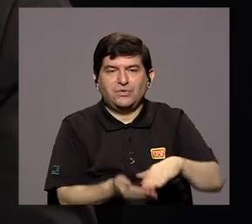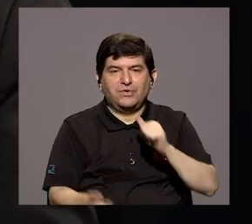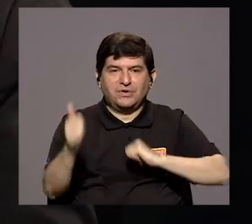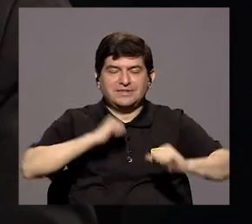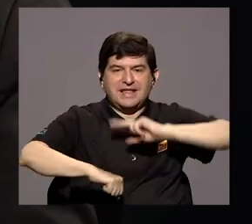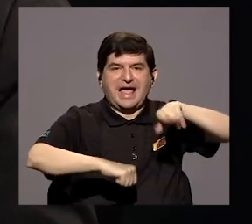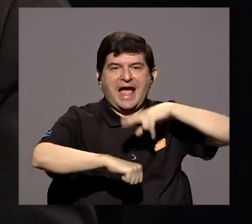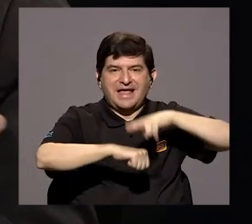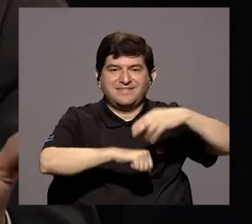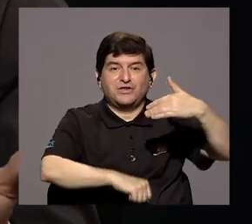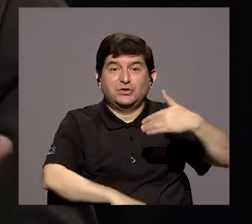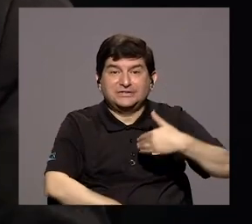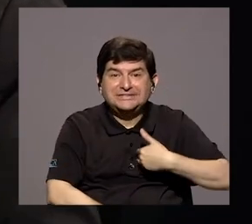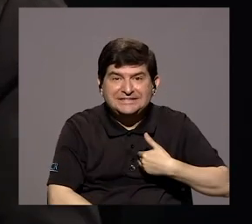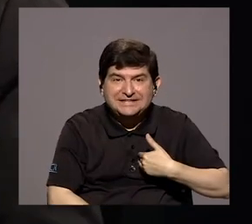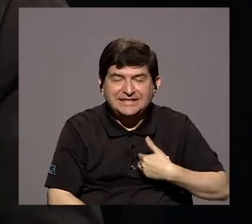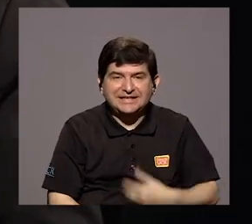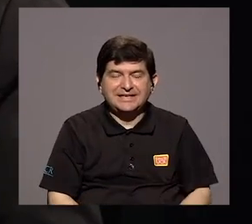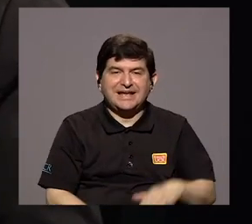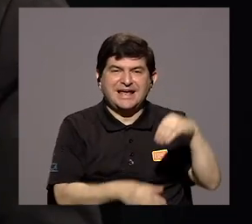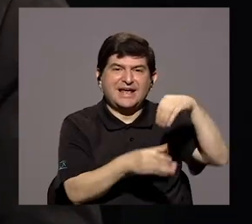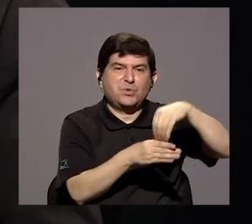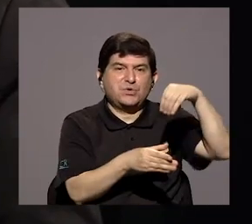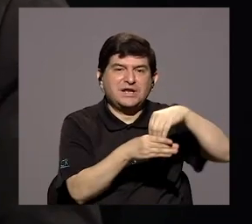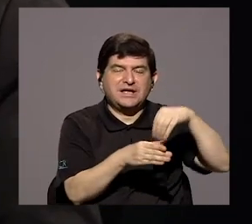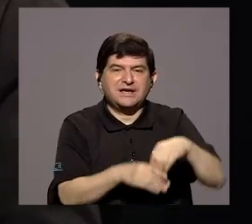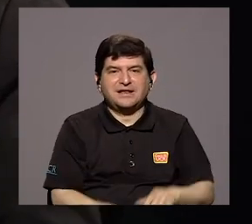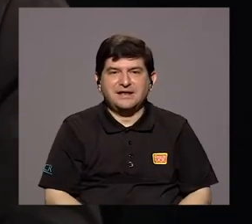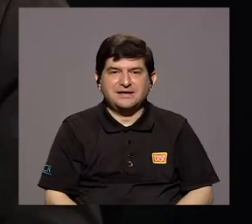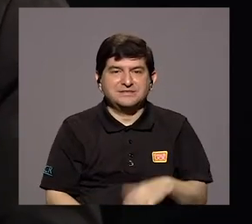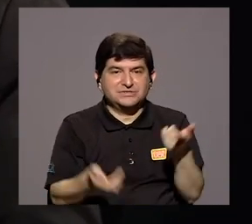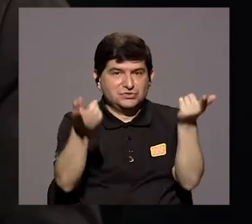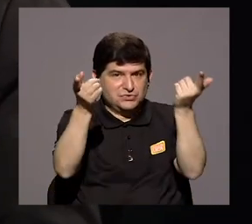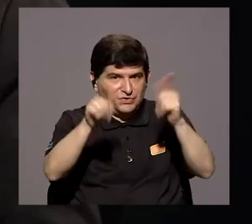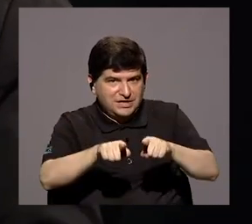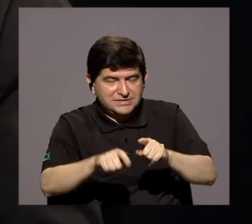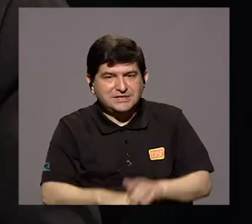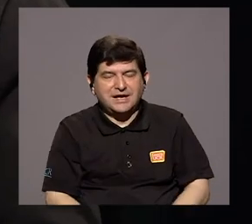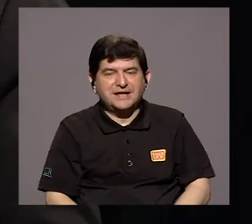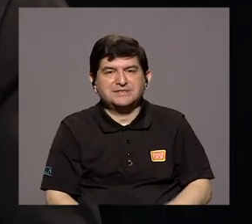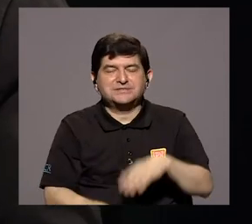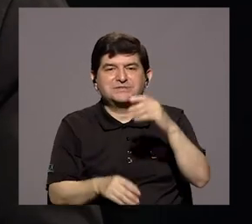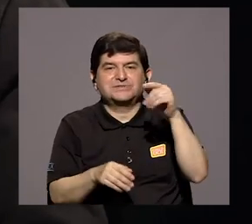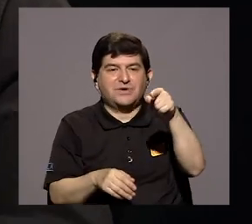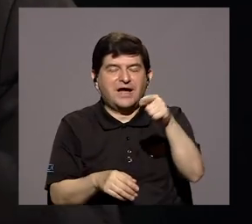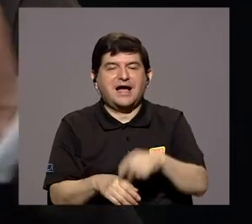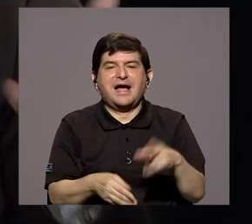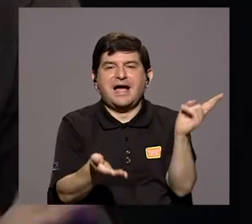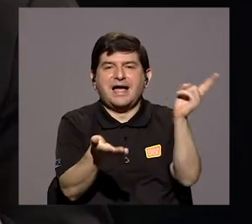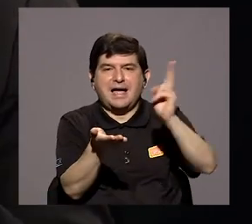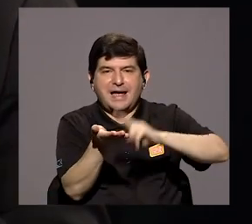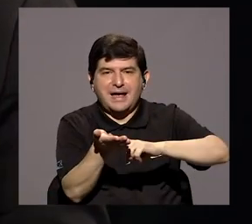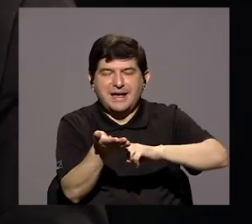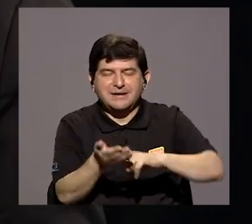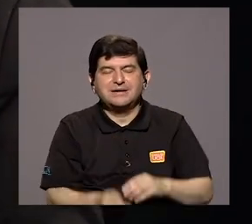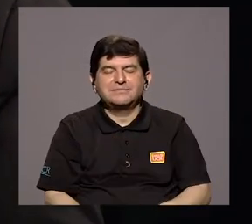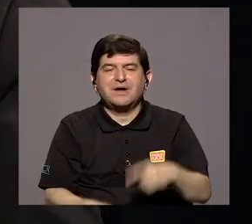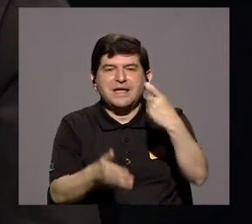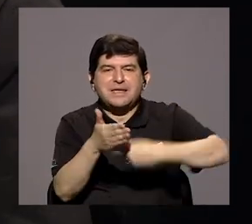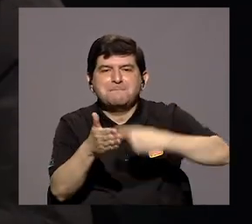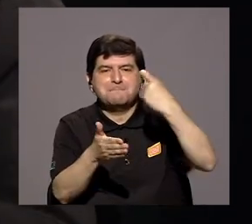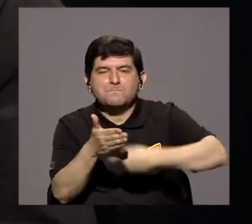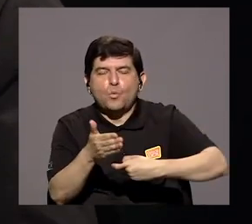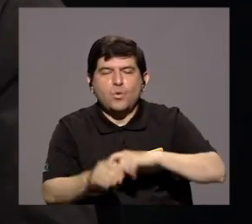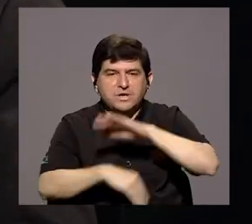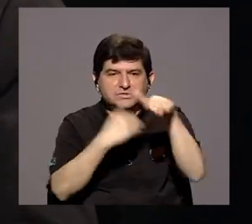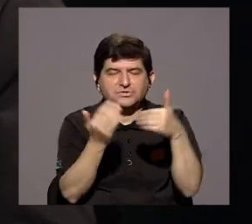tiene un ingreso que viene de una fuente que es del impuesto de espectáculos públicos. Todos los espectáculos públicos